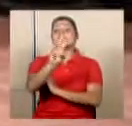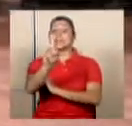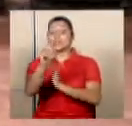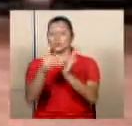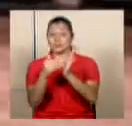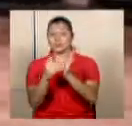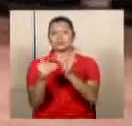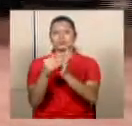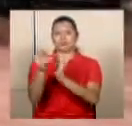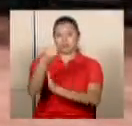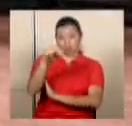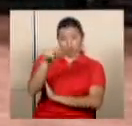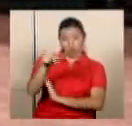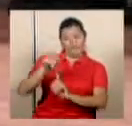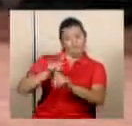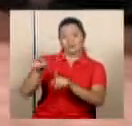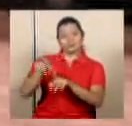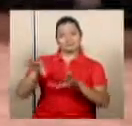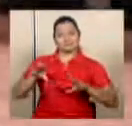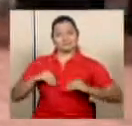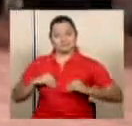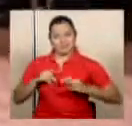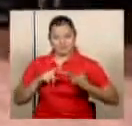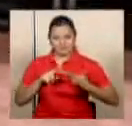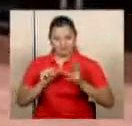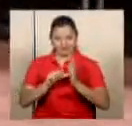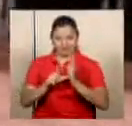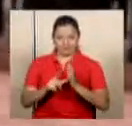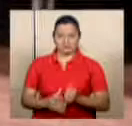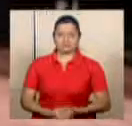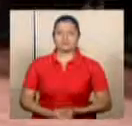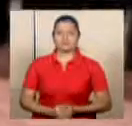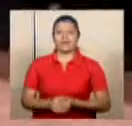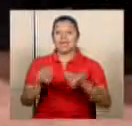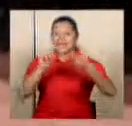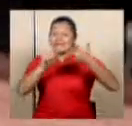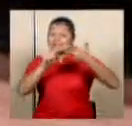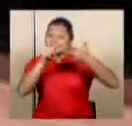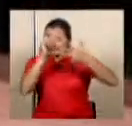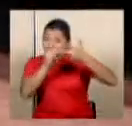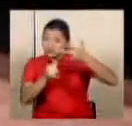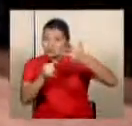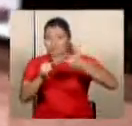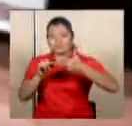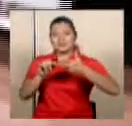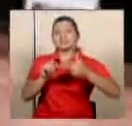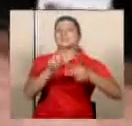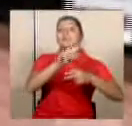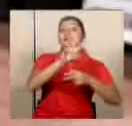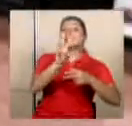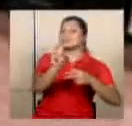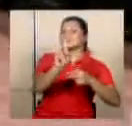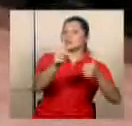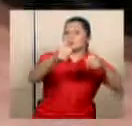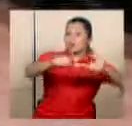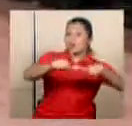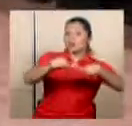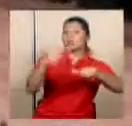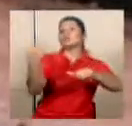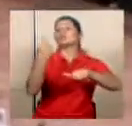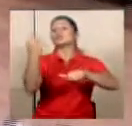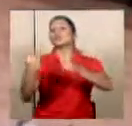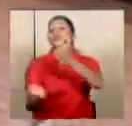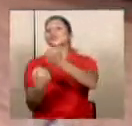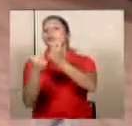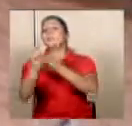mil millones de colones, pero ese tampoco fue acogido por el Pleno de los Diputados. Este último dictamen fue rechazado por 26 diputados y tan solo